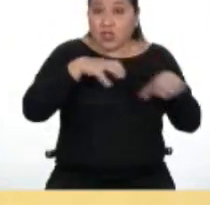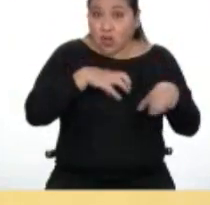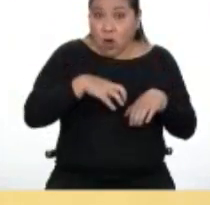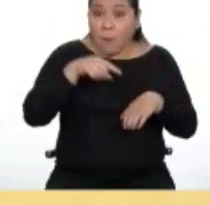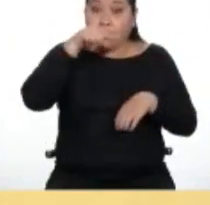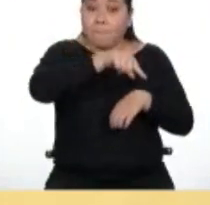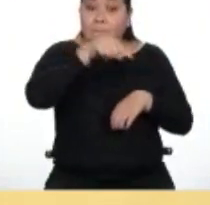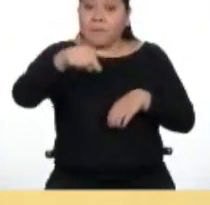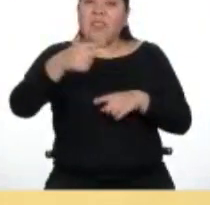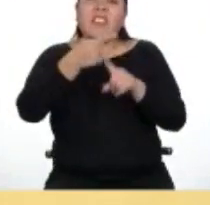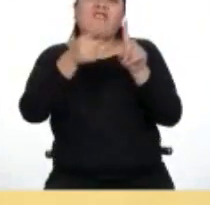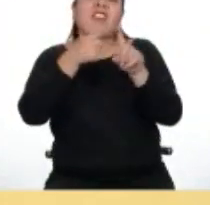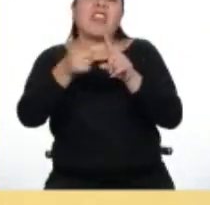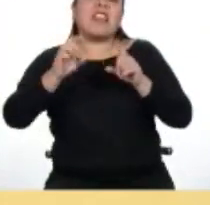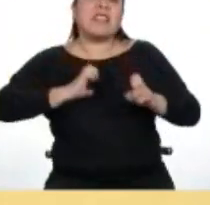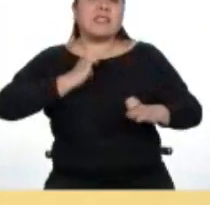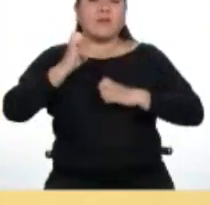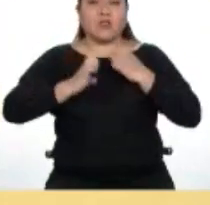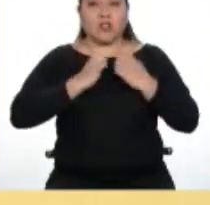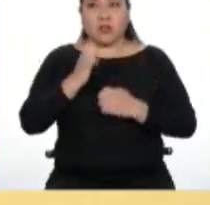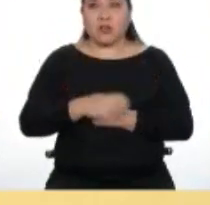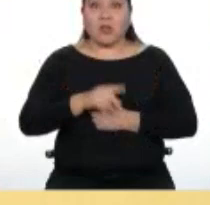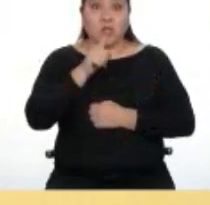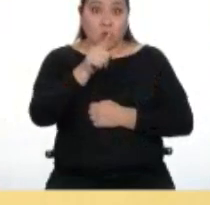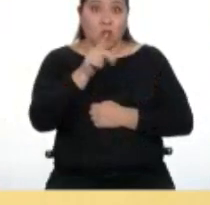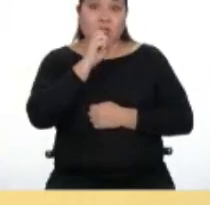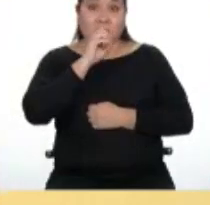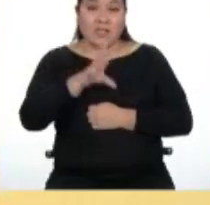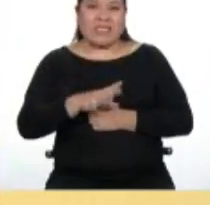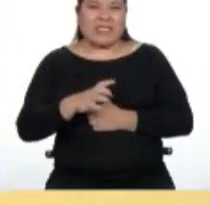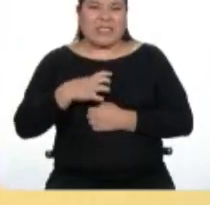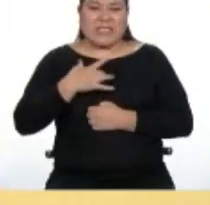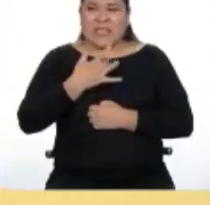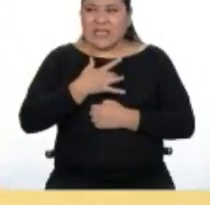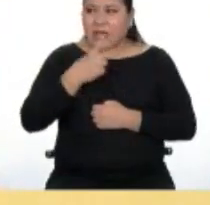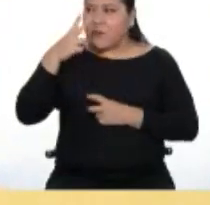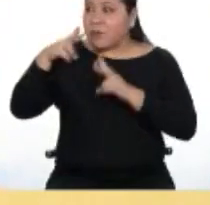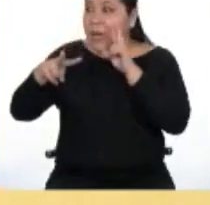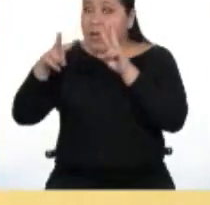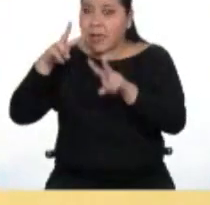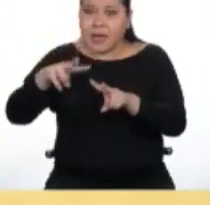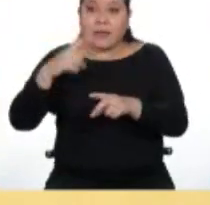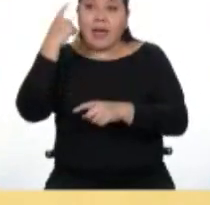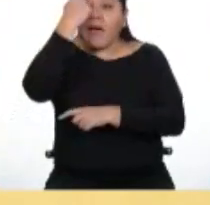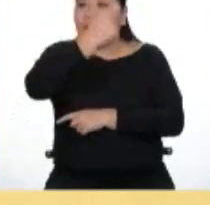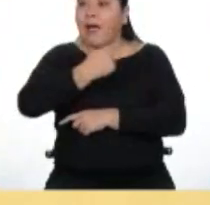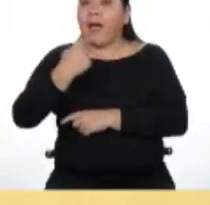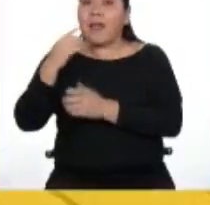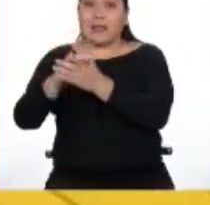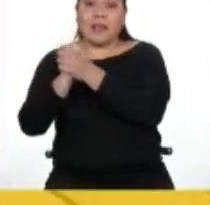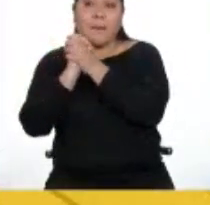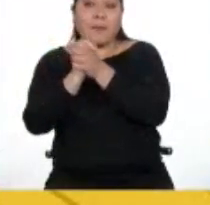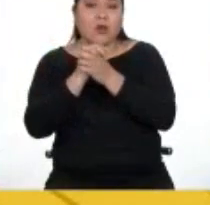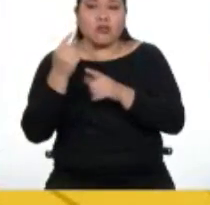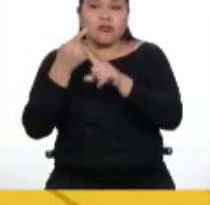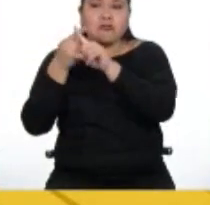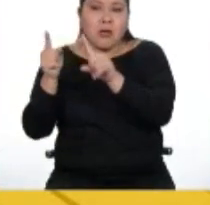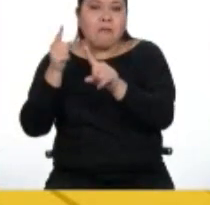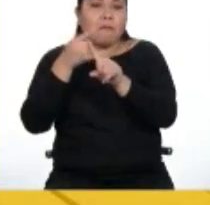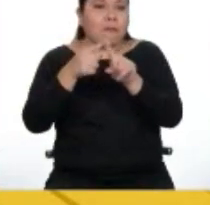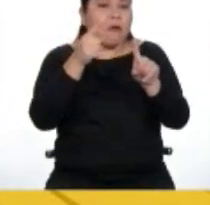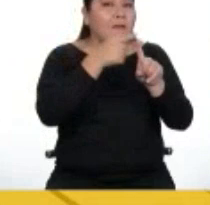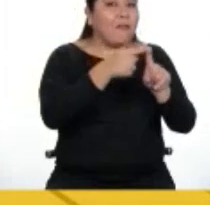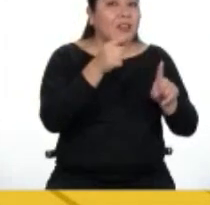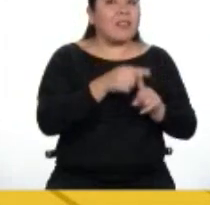percibías, las diferentes reacciones por las caras de tus demás compañeros, es porque las emociones suelen